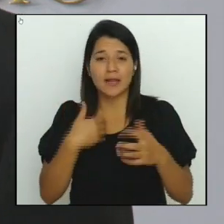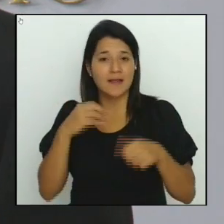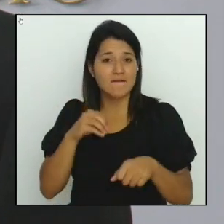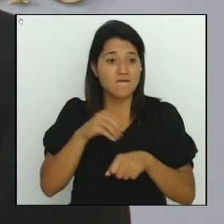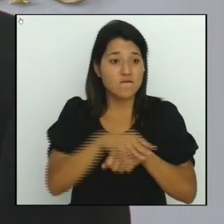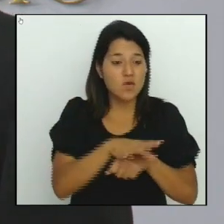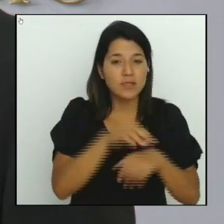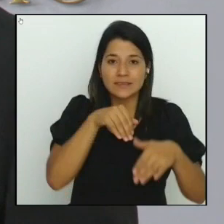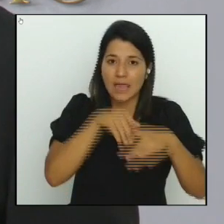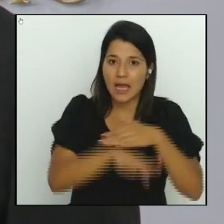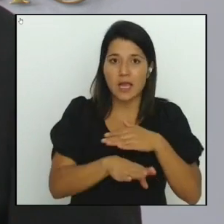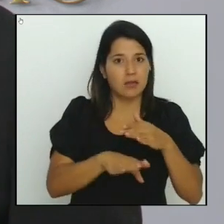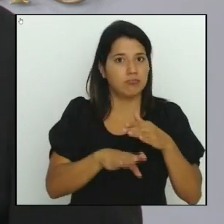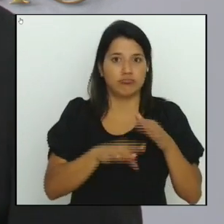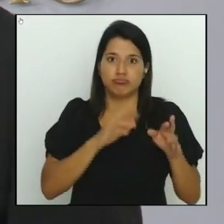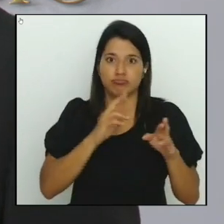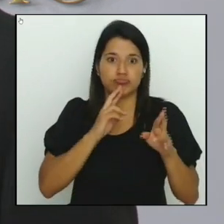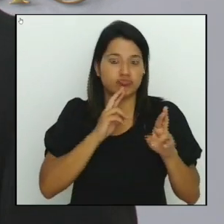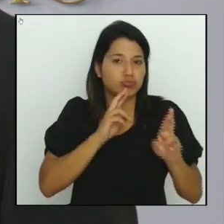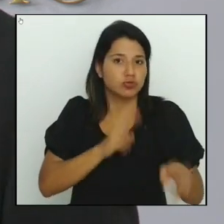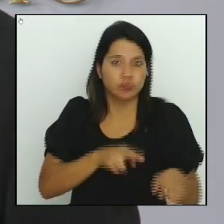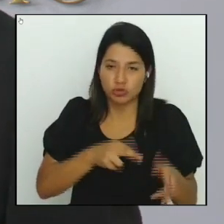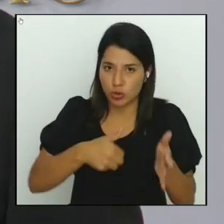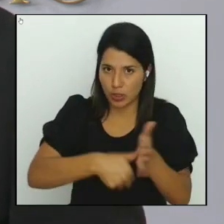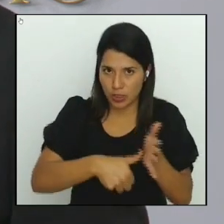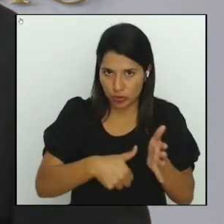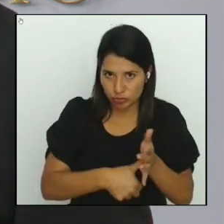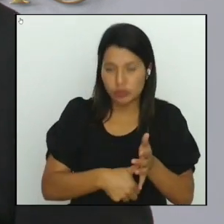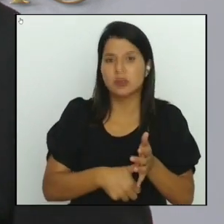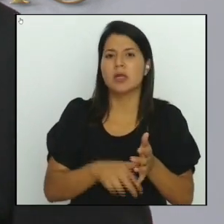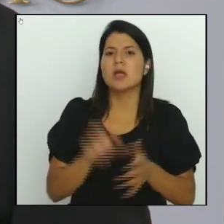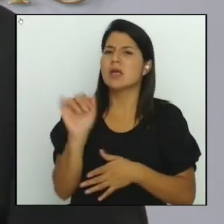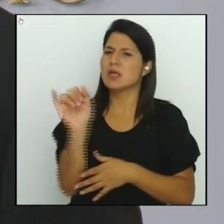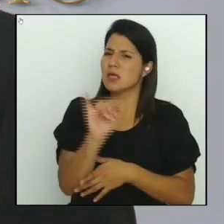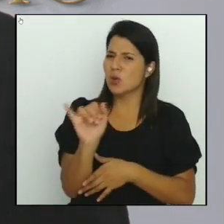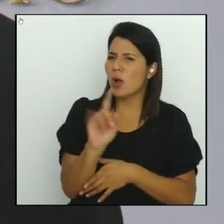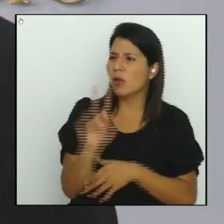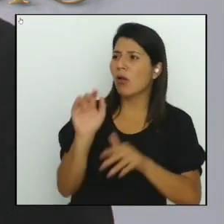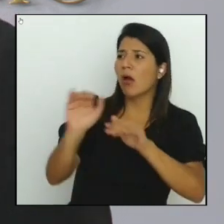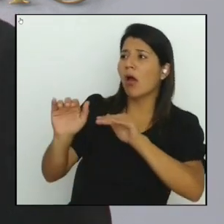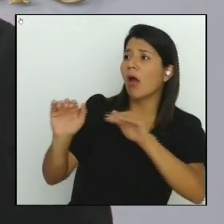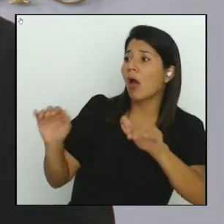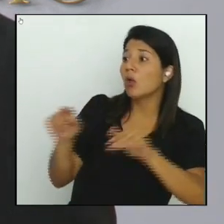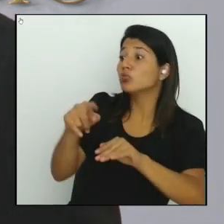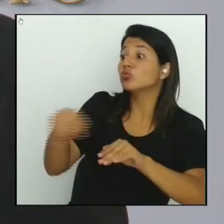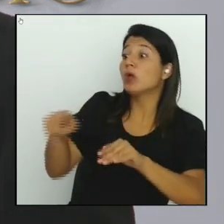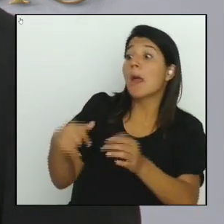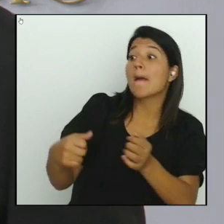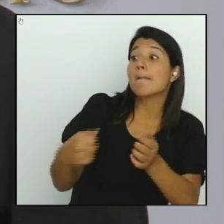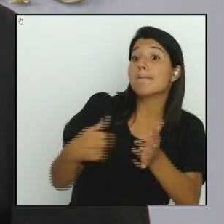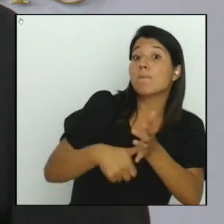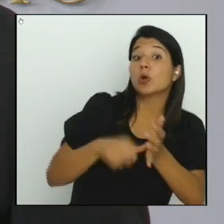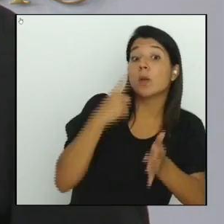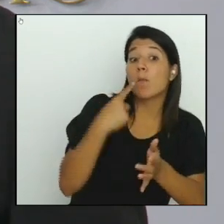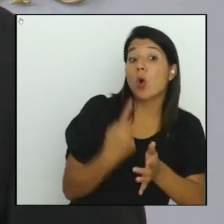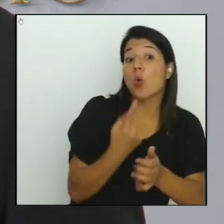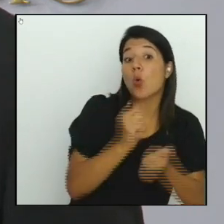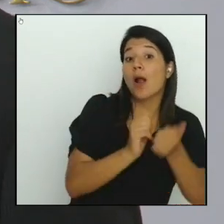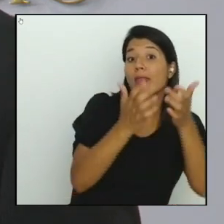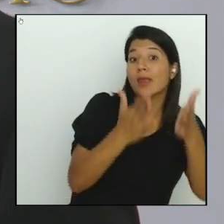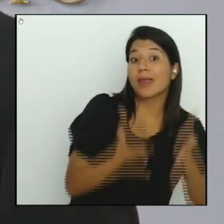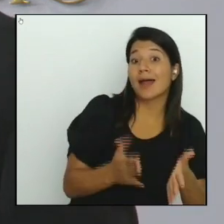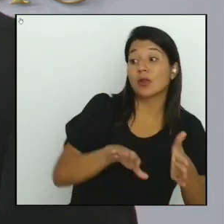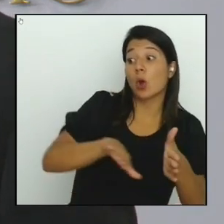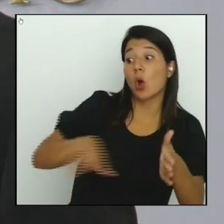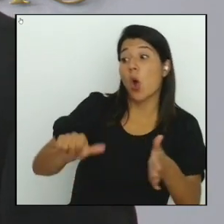comunicacionalmente, llamando a votar por unas candidaturas o adversando otras candidaturas. Las autoridades de